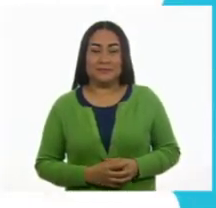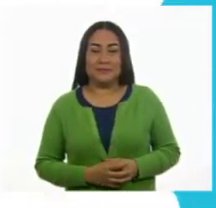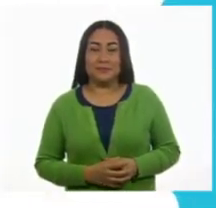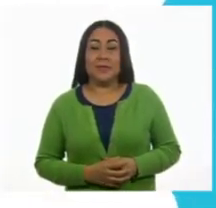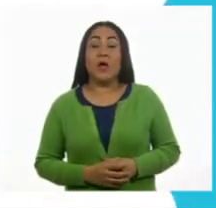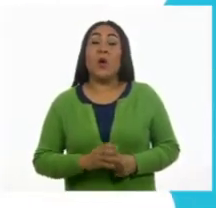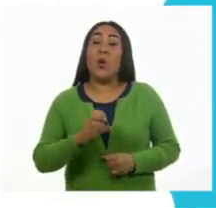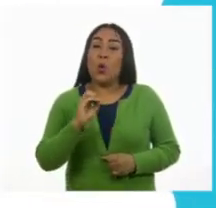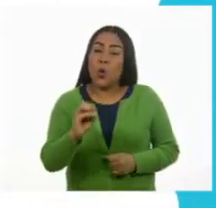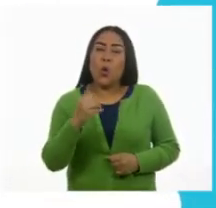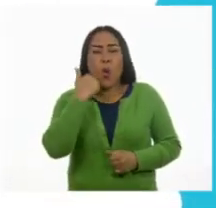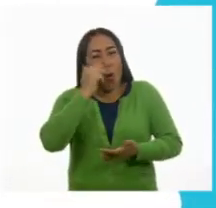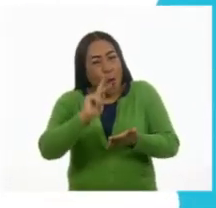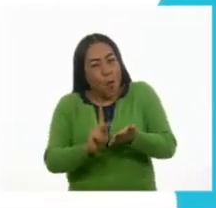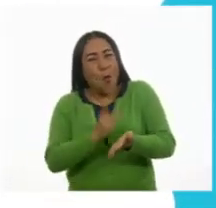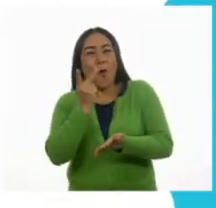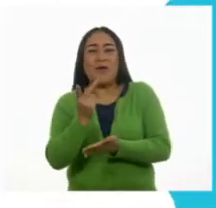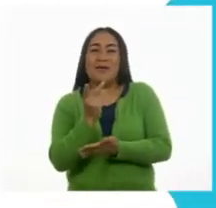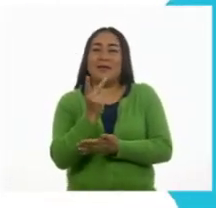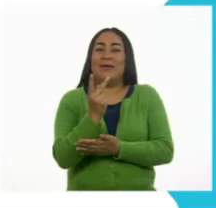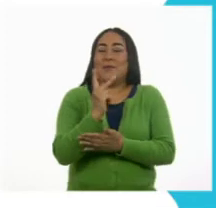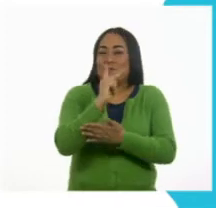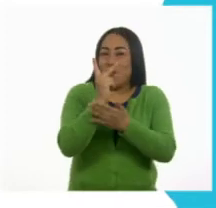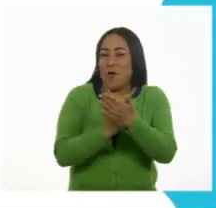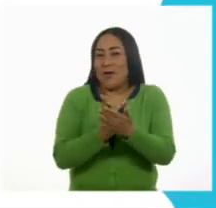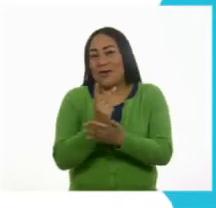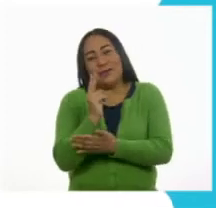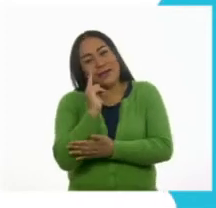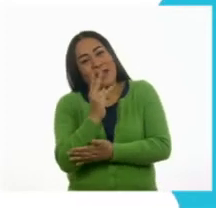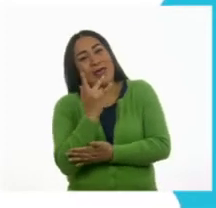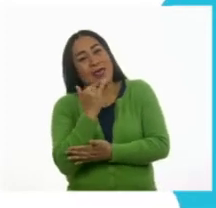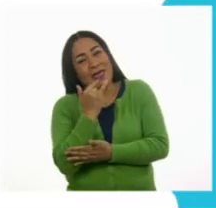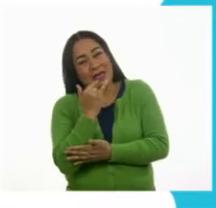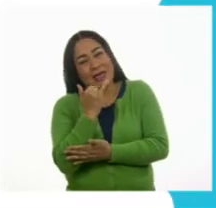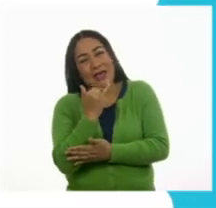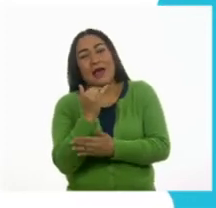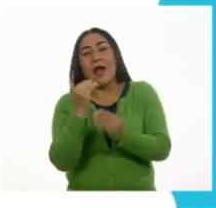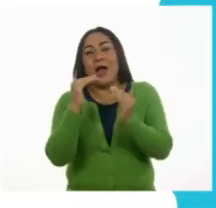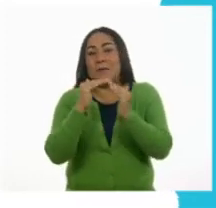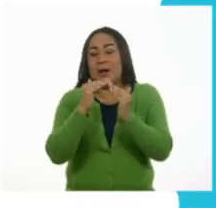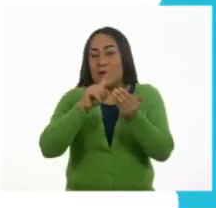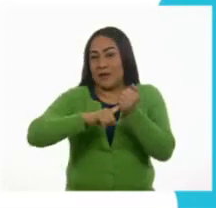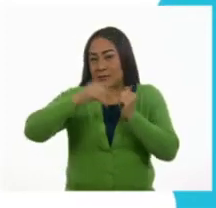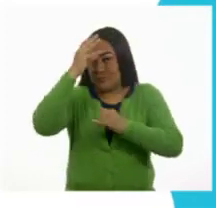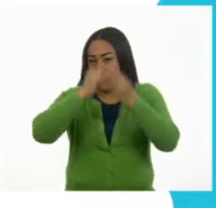Si quieres volver a ver los programas de Aprende en Casa 2, los puedes encontrar en la siguiente liga